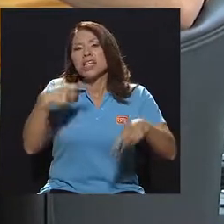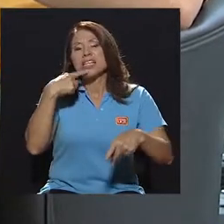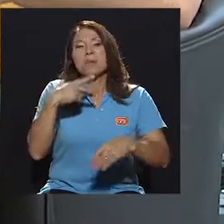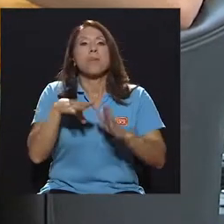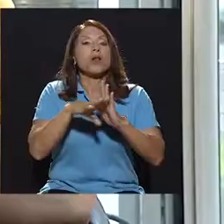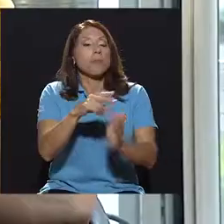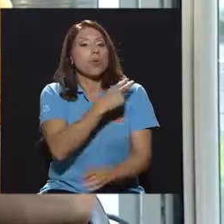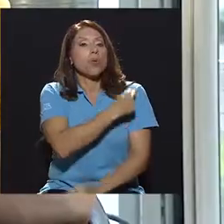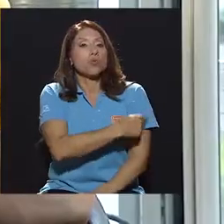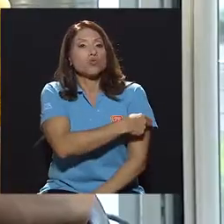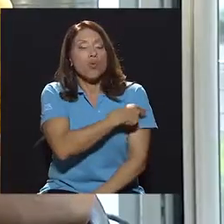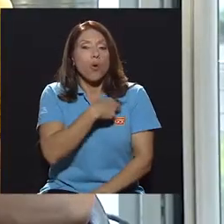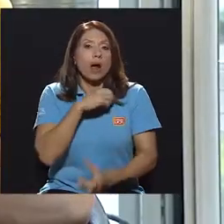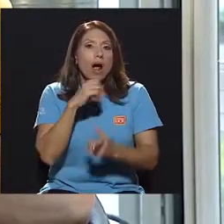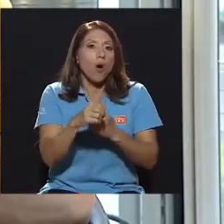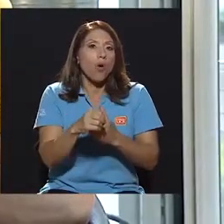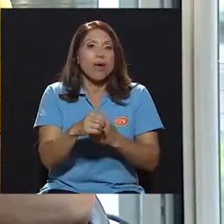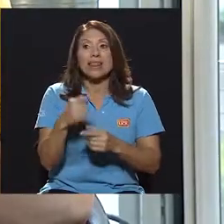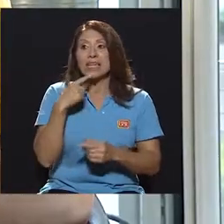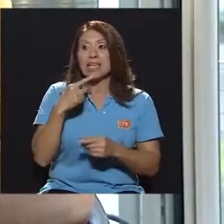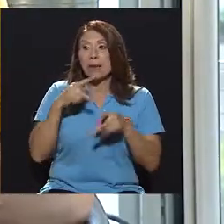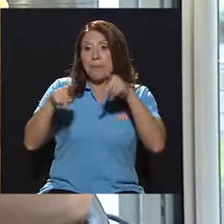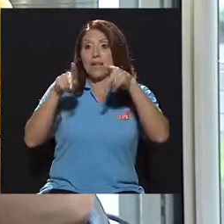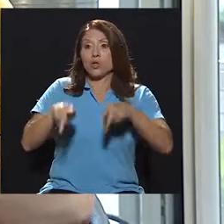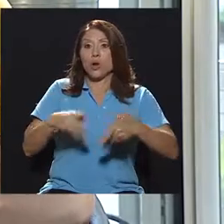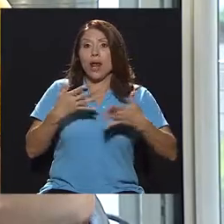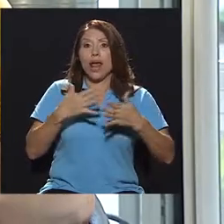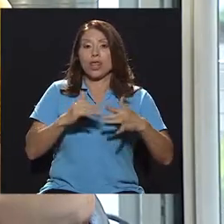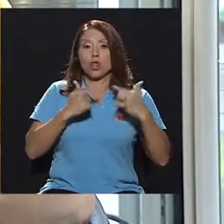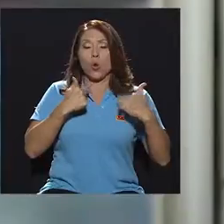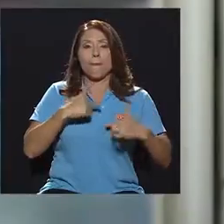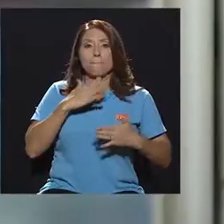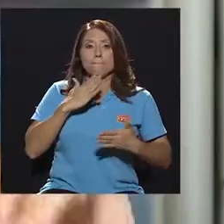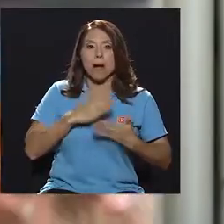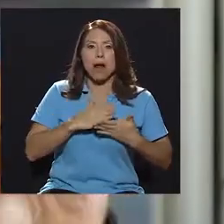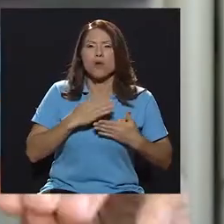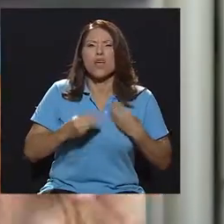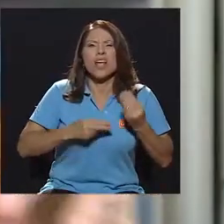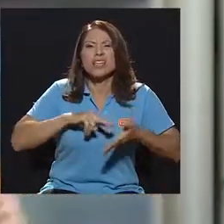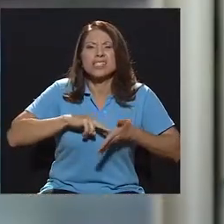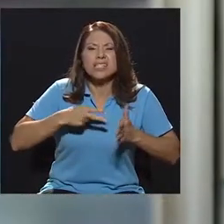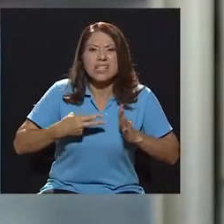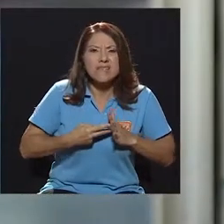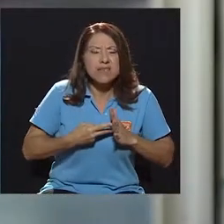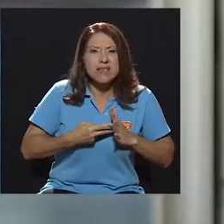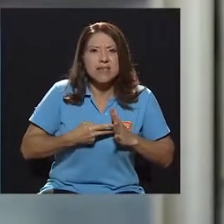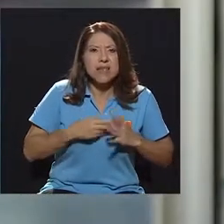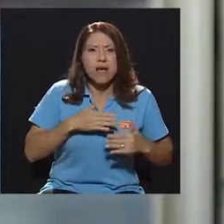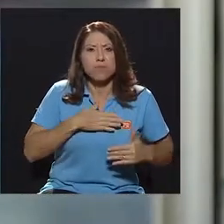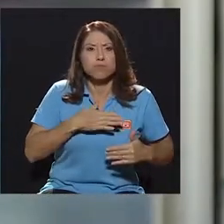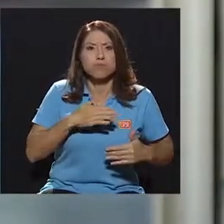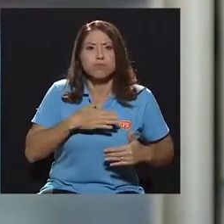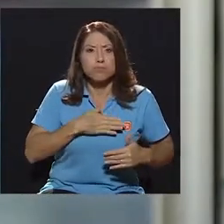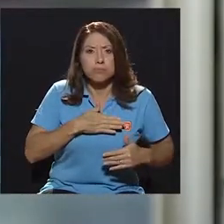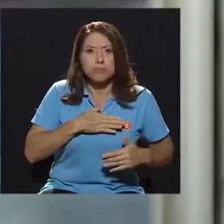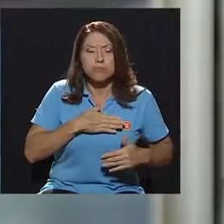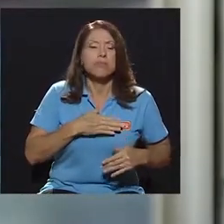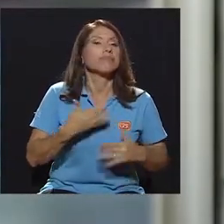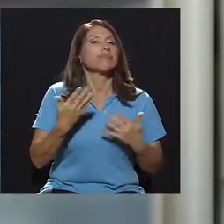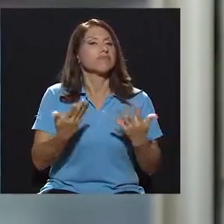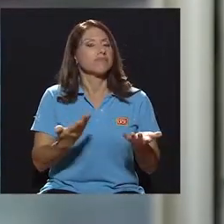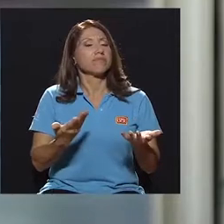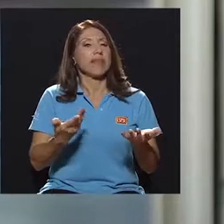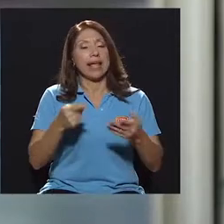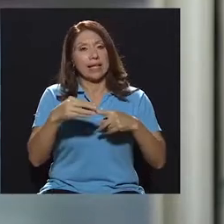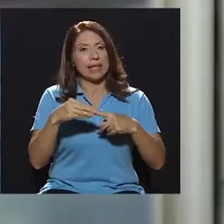socorristas, la persona entró en paro, qué es lo que tenemos que entender. Aquí lo principal es, Saúl, y tal vez como